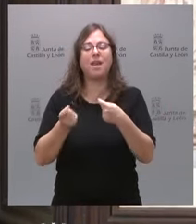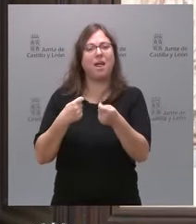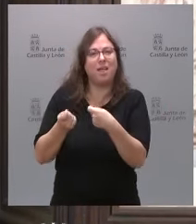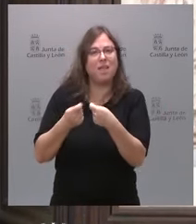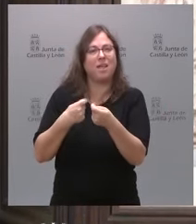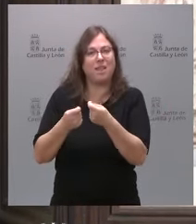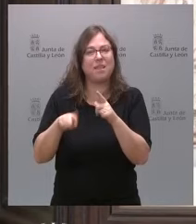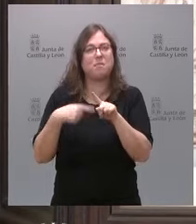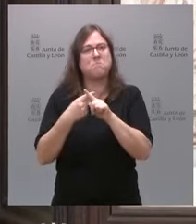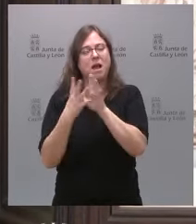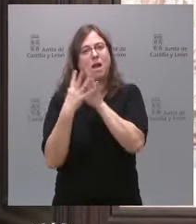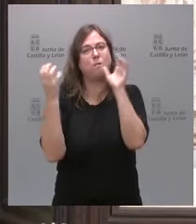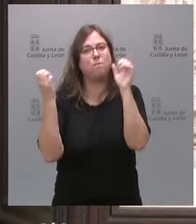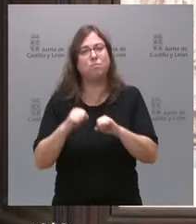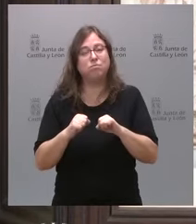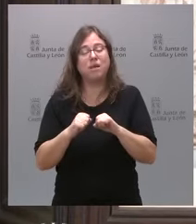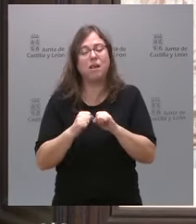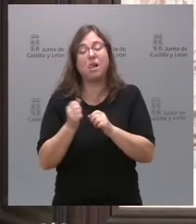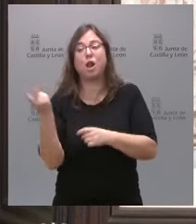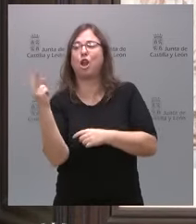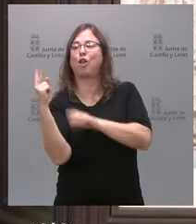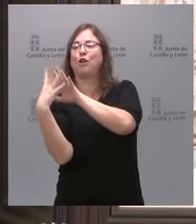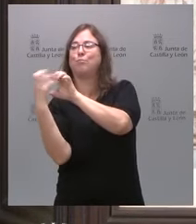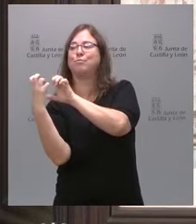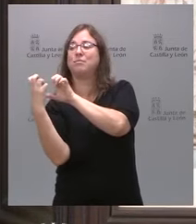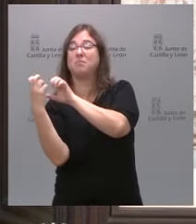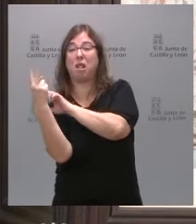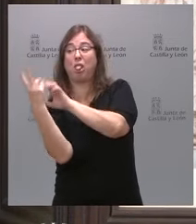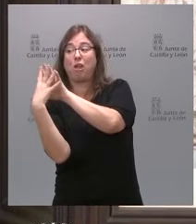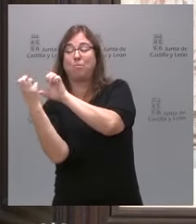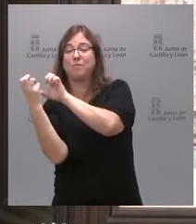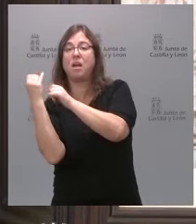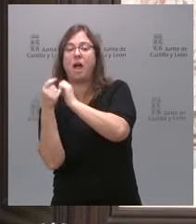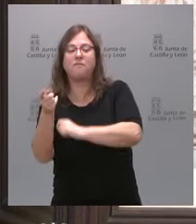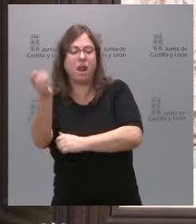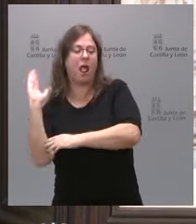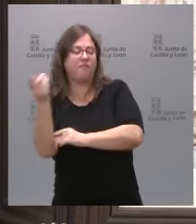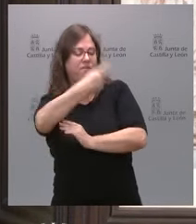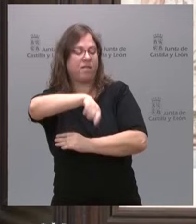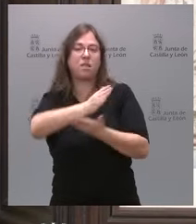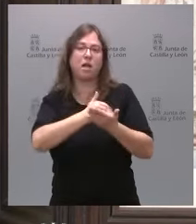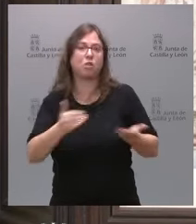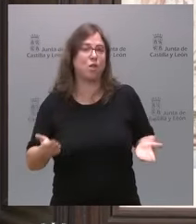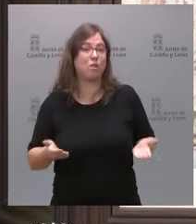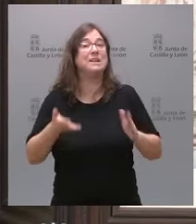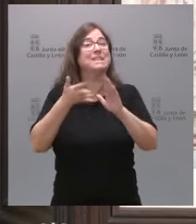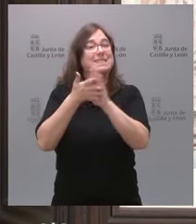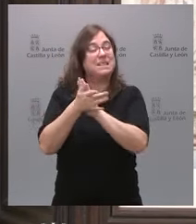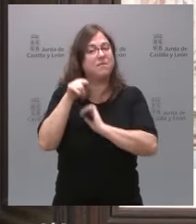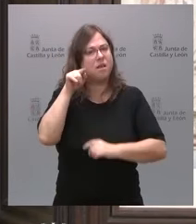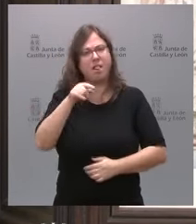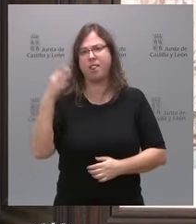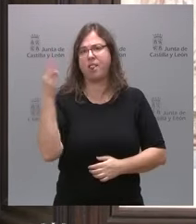y acordar de forma bilateral lo que afecta a todas las comunidades autónomas. Por tanto, tiene que convocar